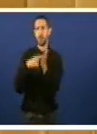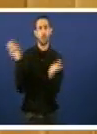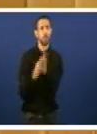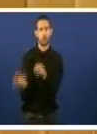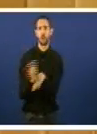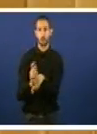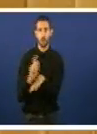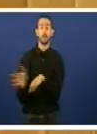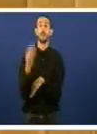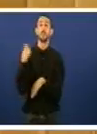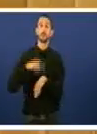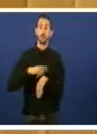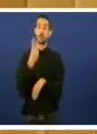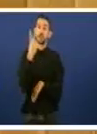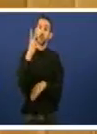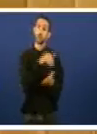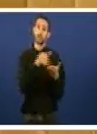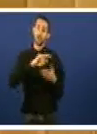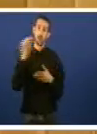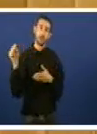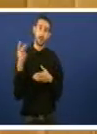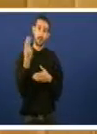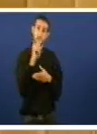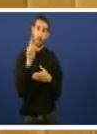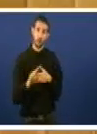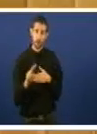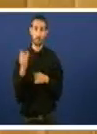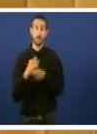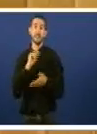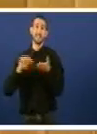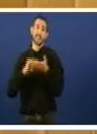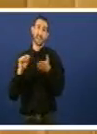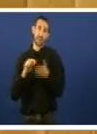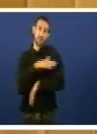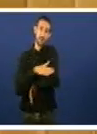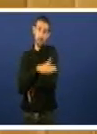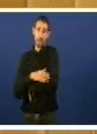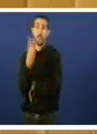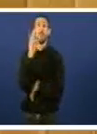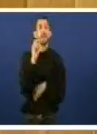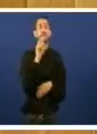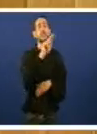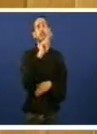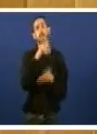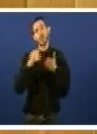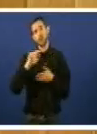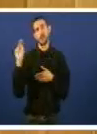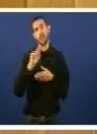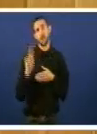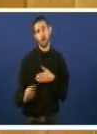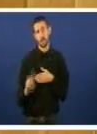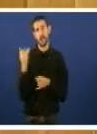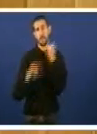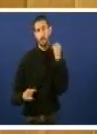porcentase de 2 millóns de dólares e xa temos a un secretario de Estado. Chegados aos 20 millóns de dólares fán a súa entrada os